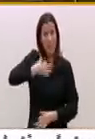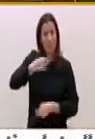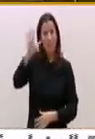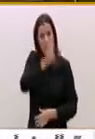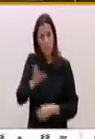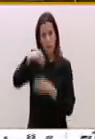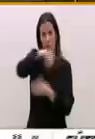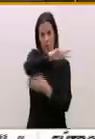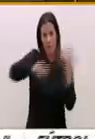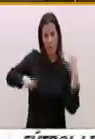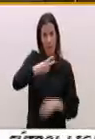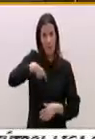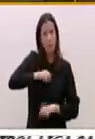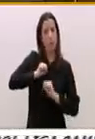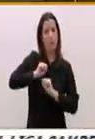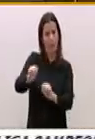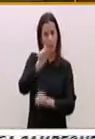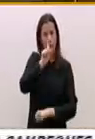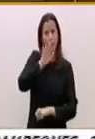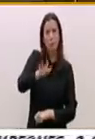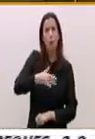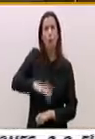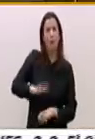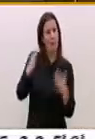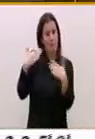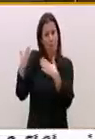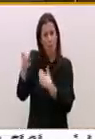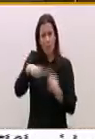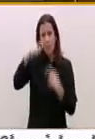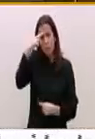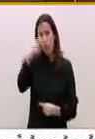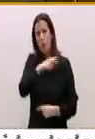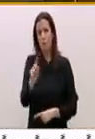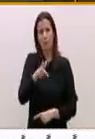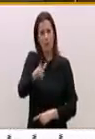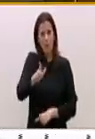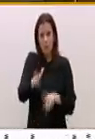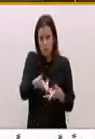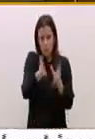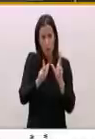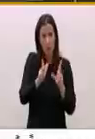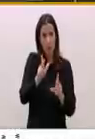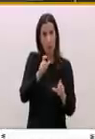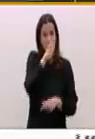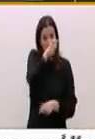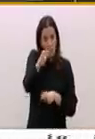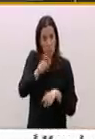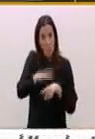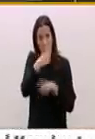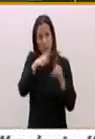rechazamos su actitud intolerante de no respetar el derecho democrático de los pueblos a decidir y que con su